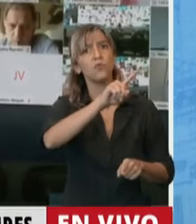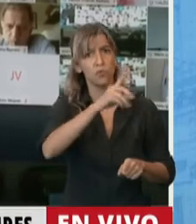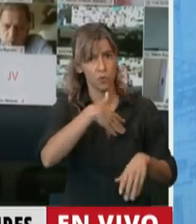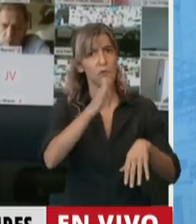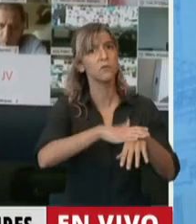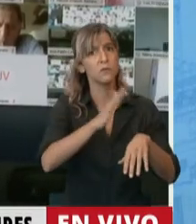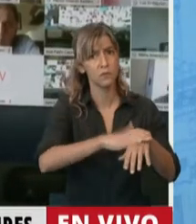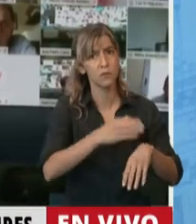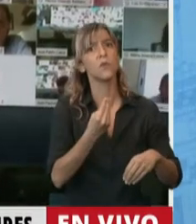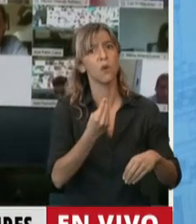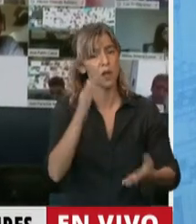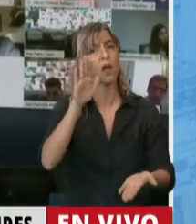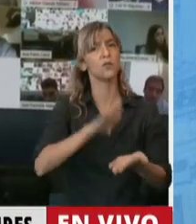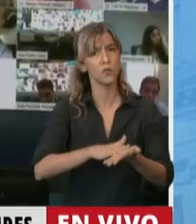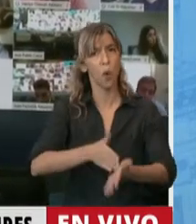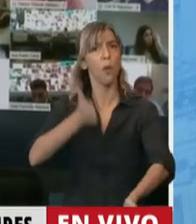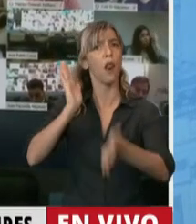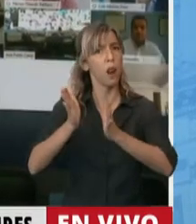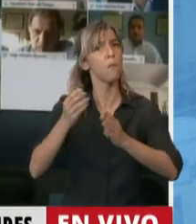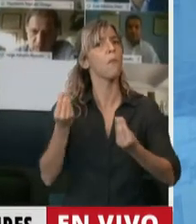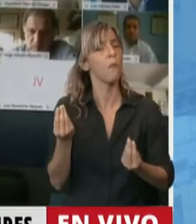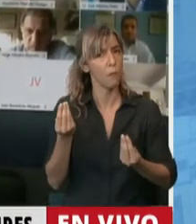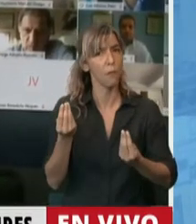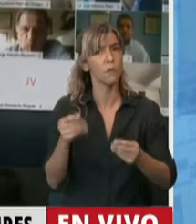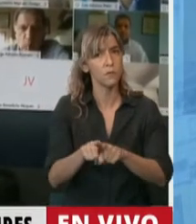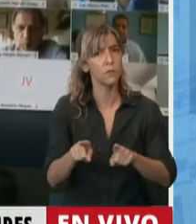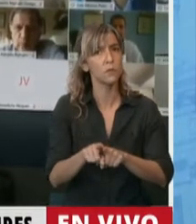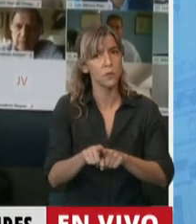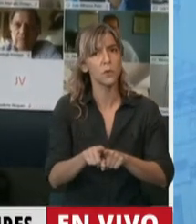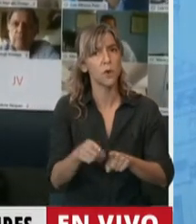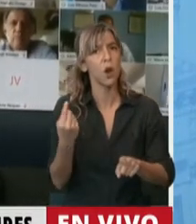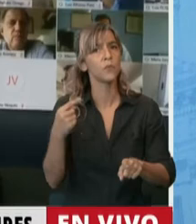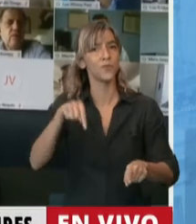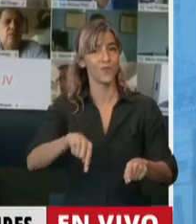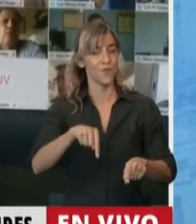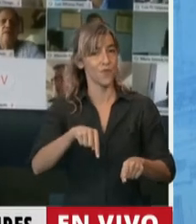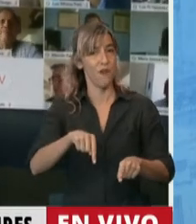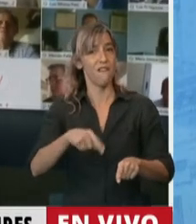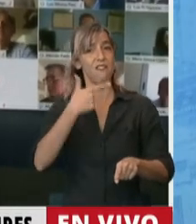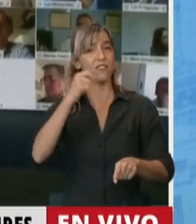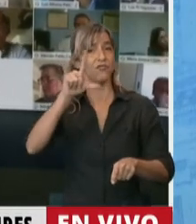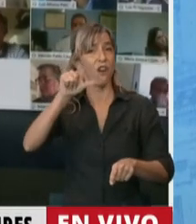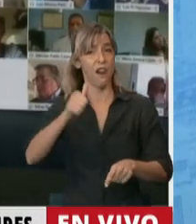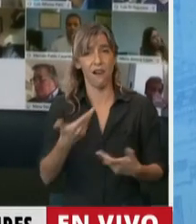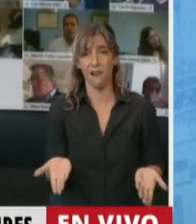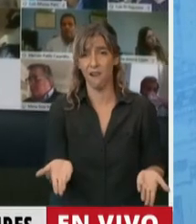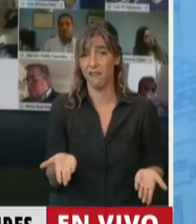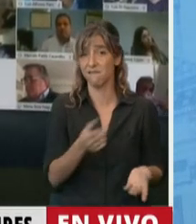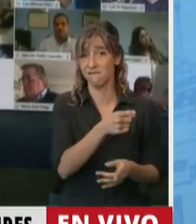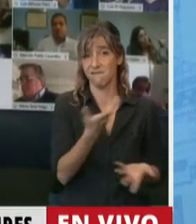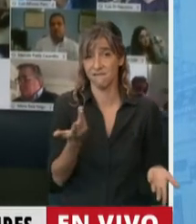también en responsabilidades políticas como el actual canciller Felipe Solá. Entonces,